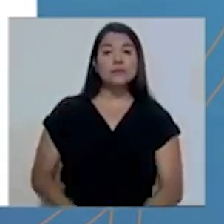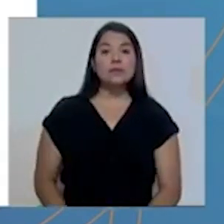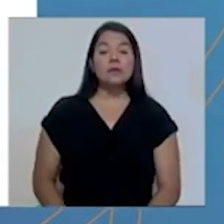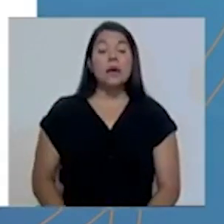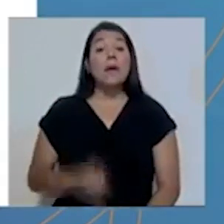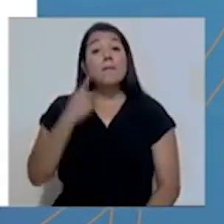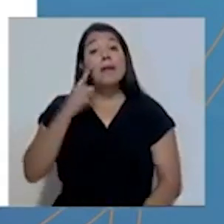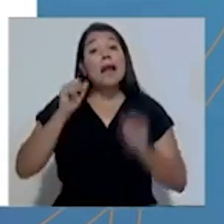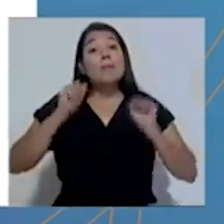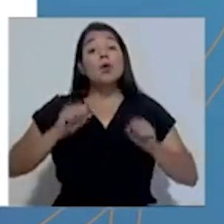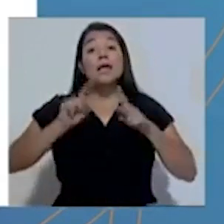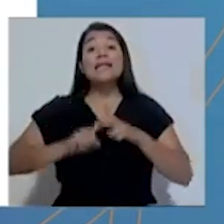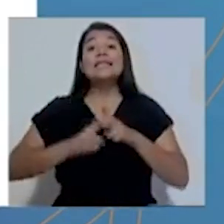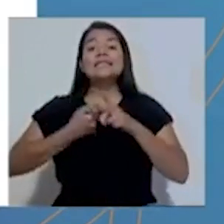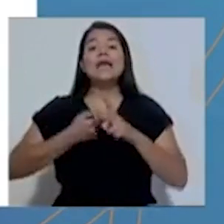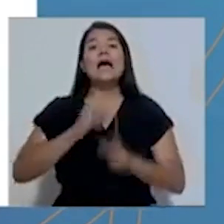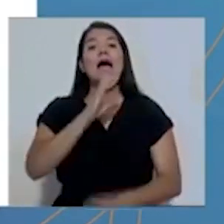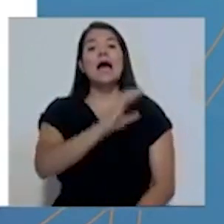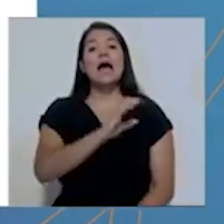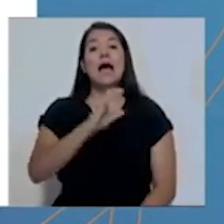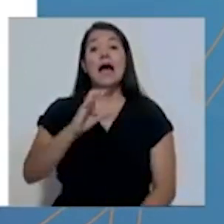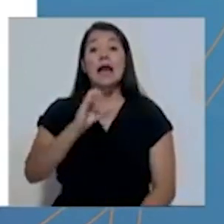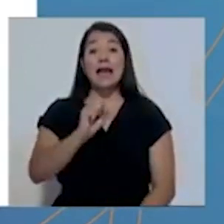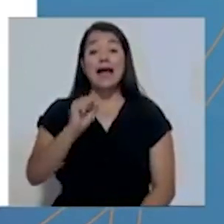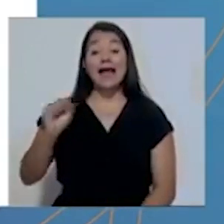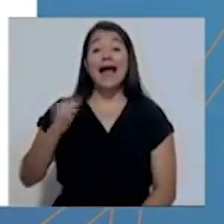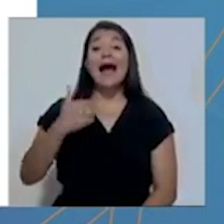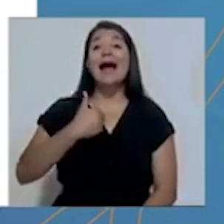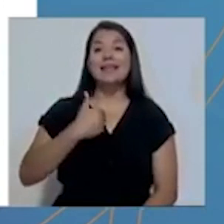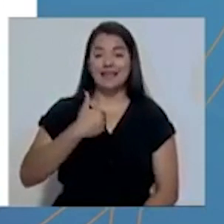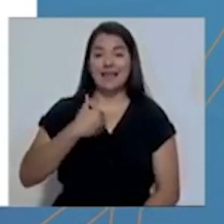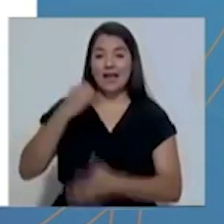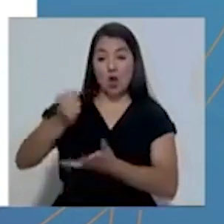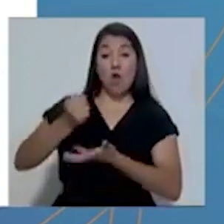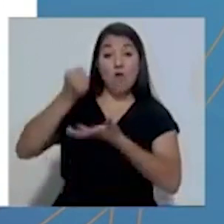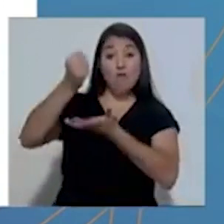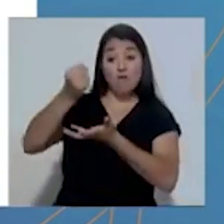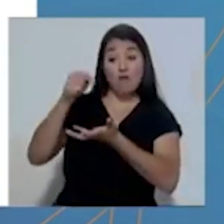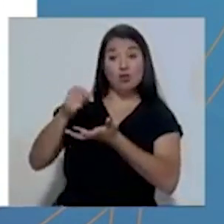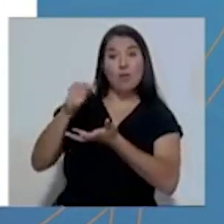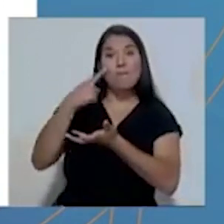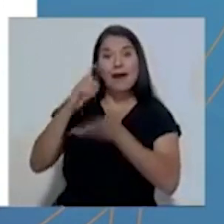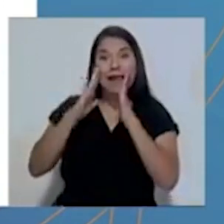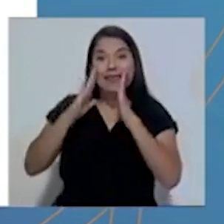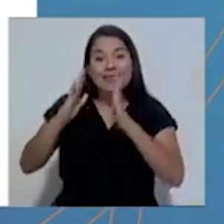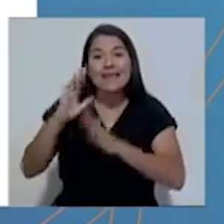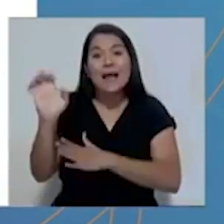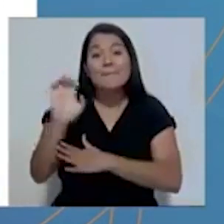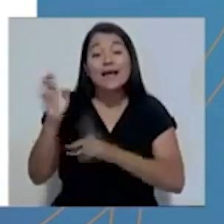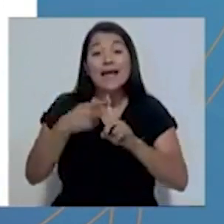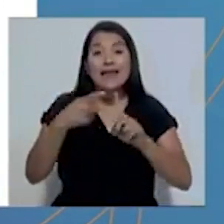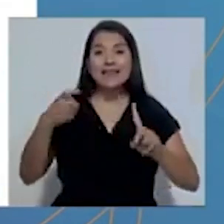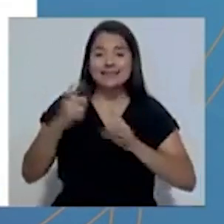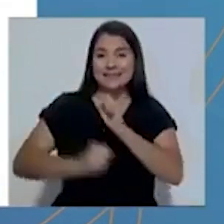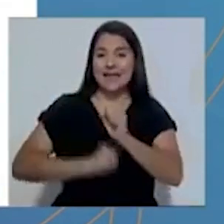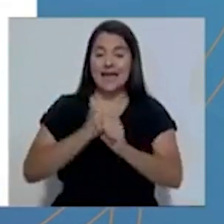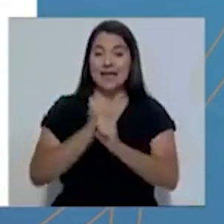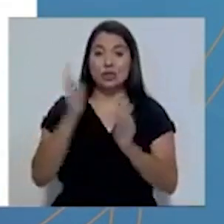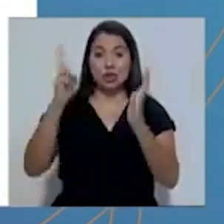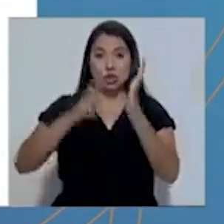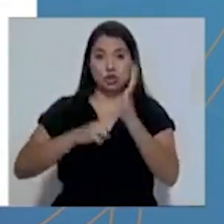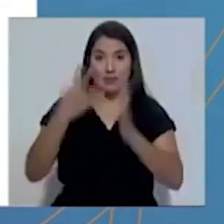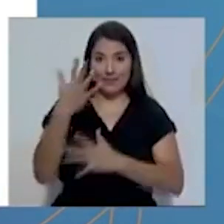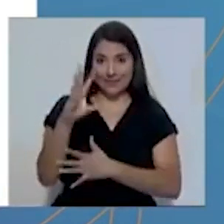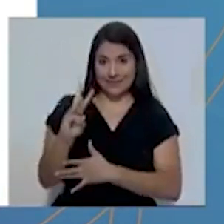Para dar inicio, la Caja dispone de un fondo de contingencias desde el año 2016. La primera premisa que